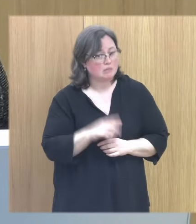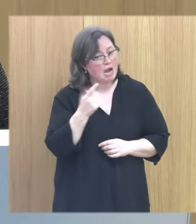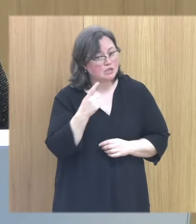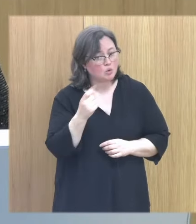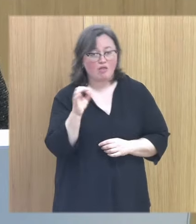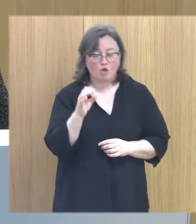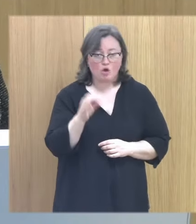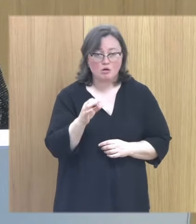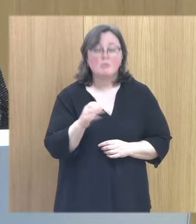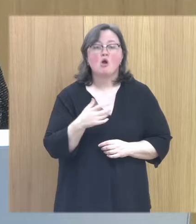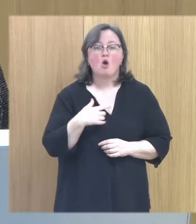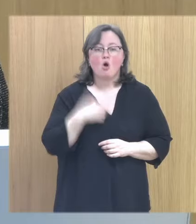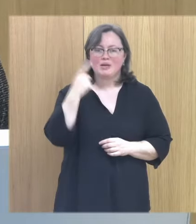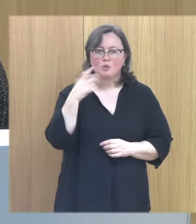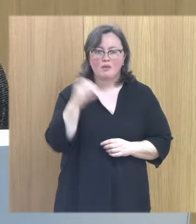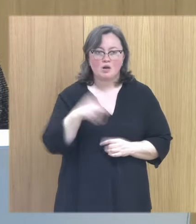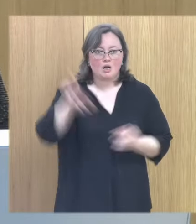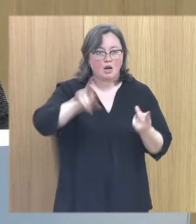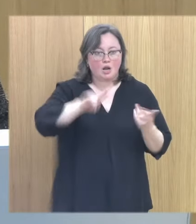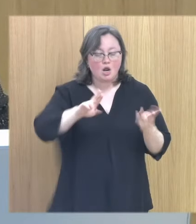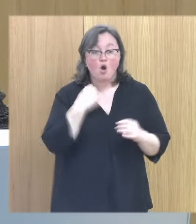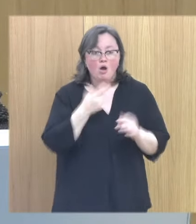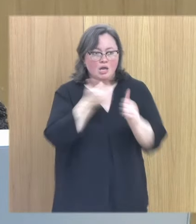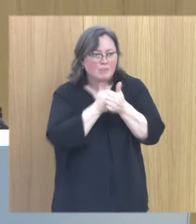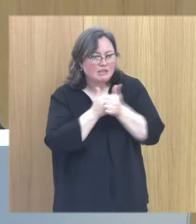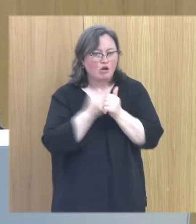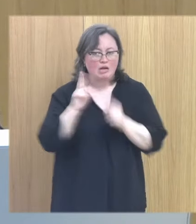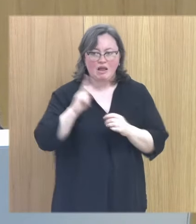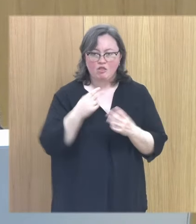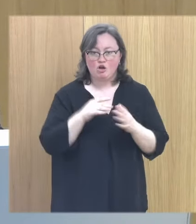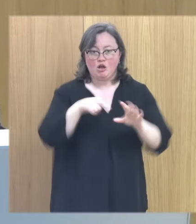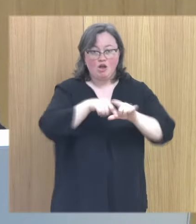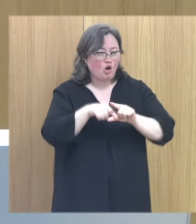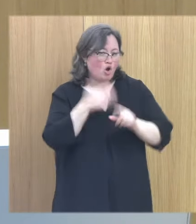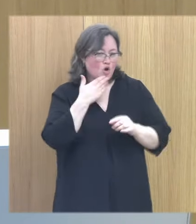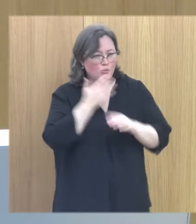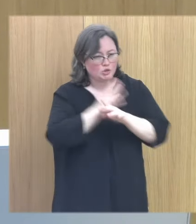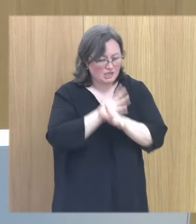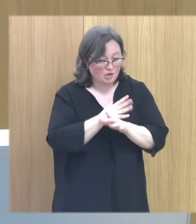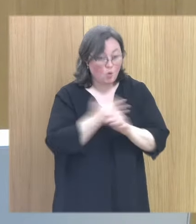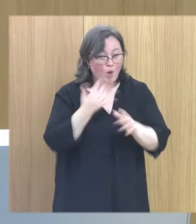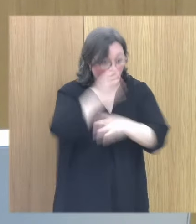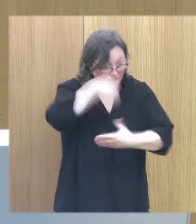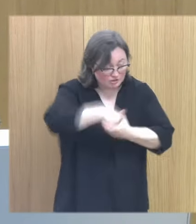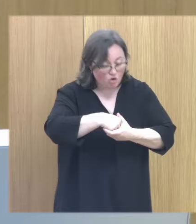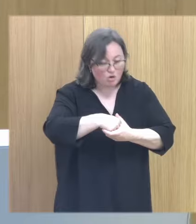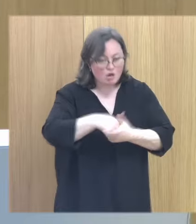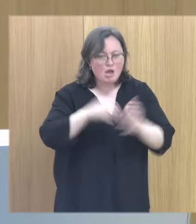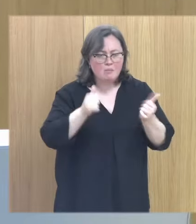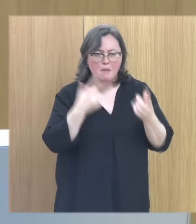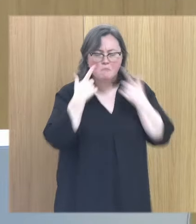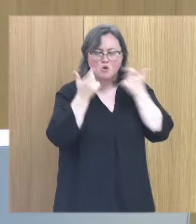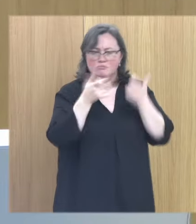masturbación compulsiva o la imitación de relaciones coitales en el juego empiezan a